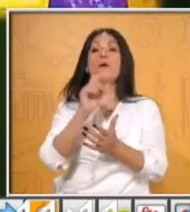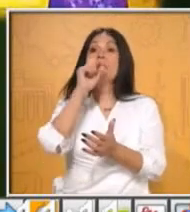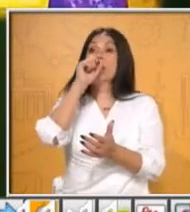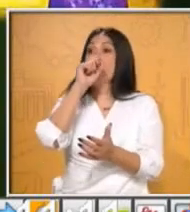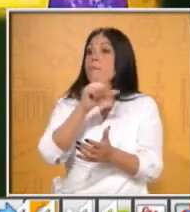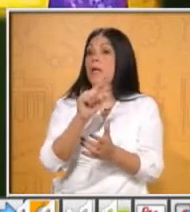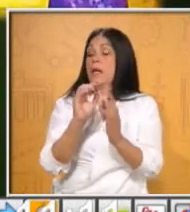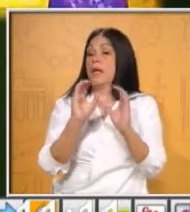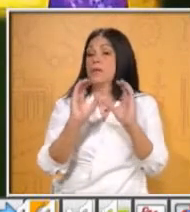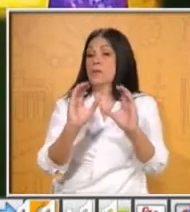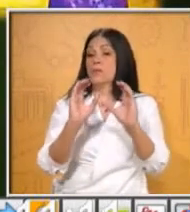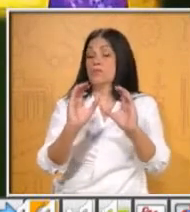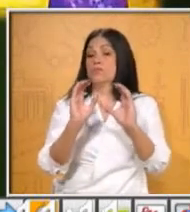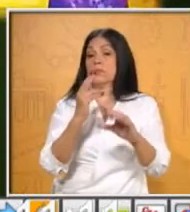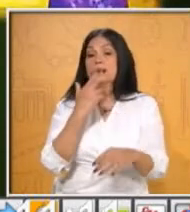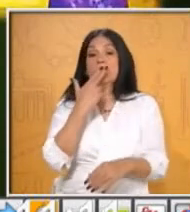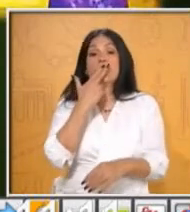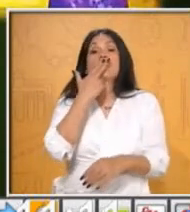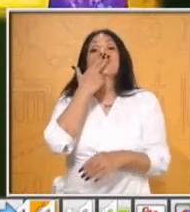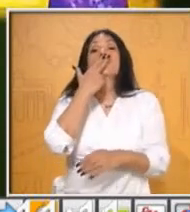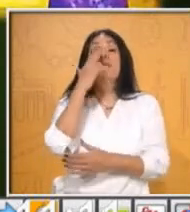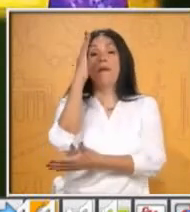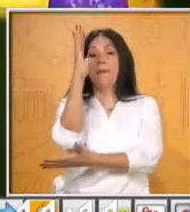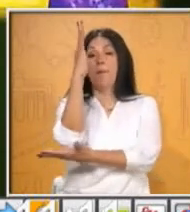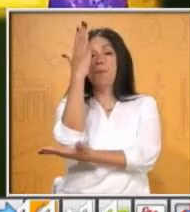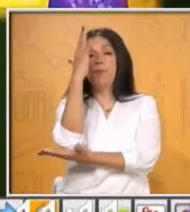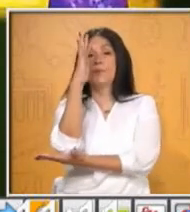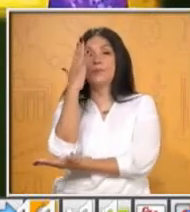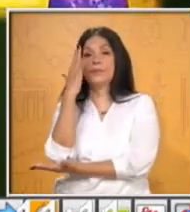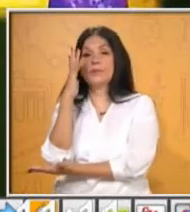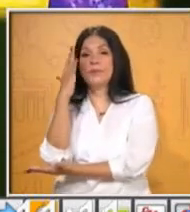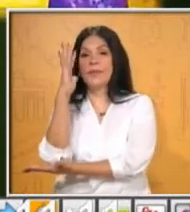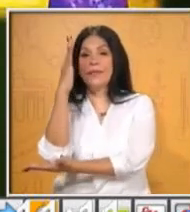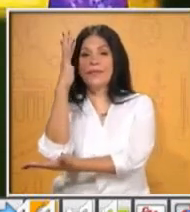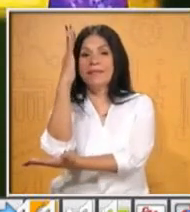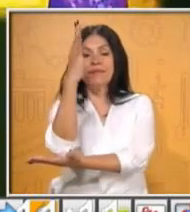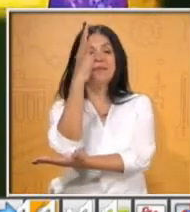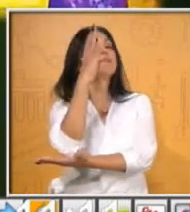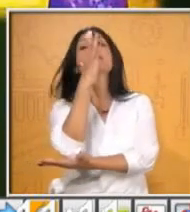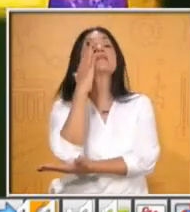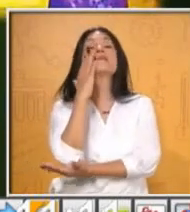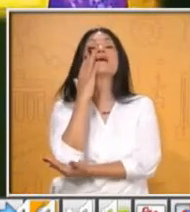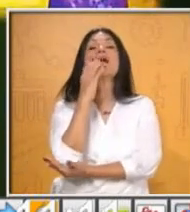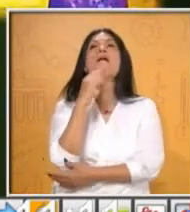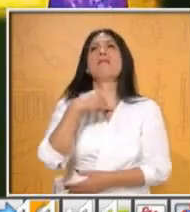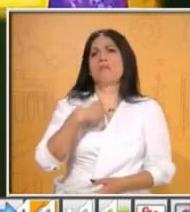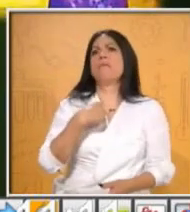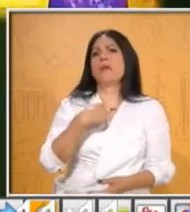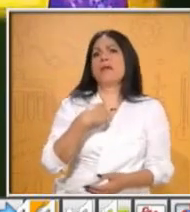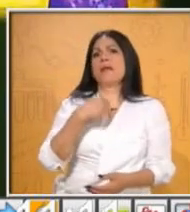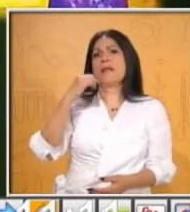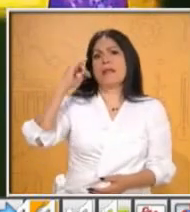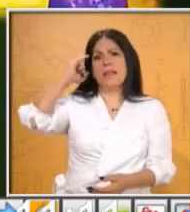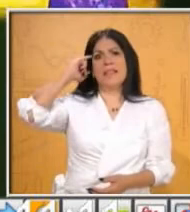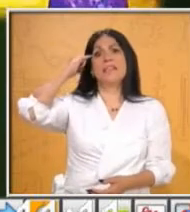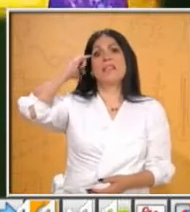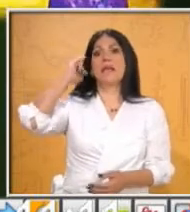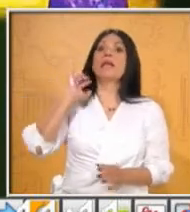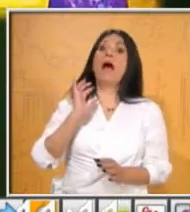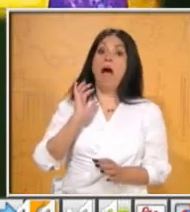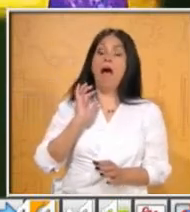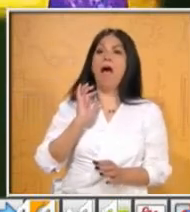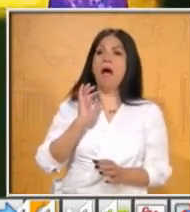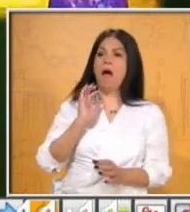recursos naturales. Además, tienen la habilidad de tomar de la naturaleza sin dañarla, solo